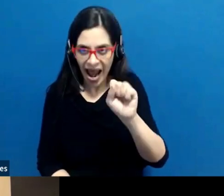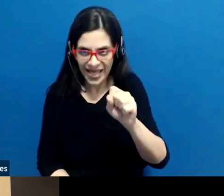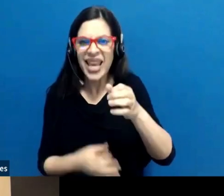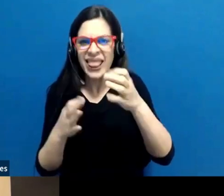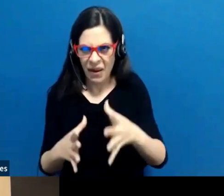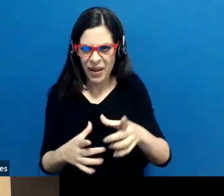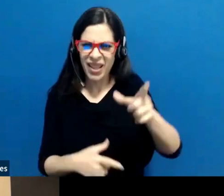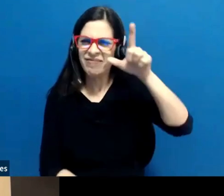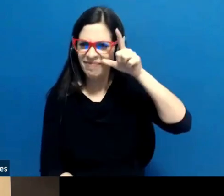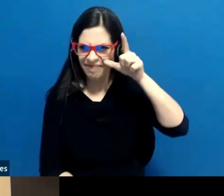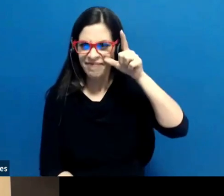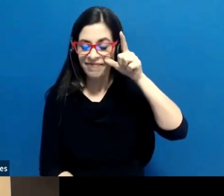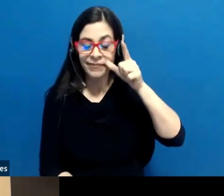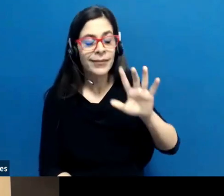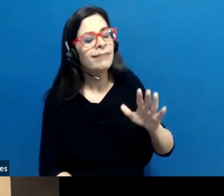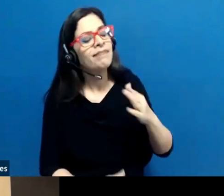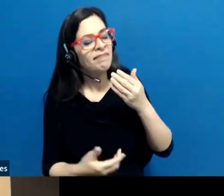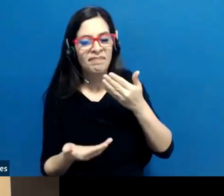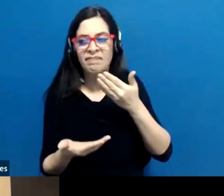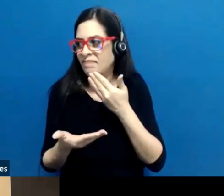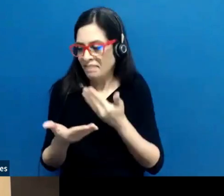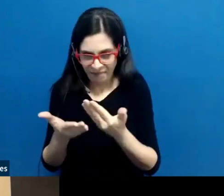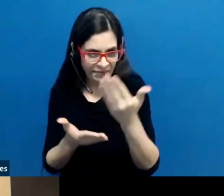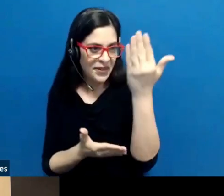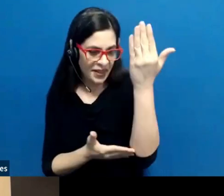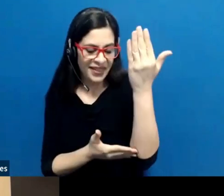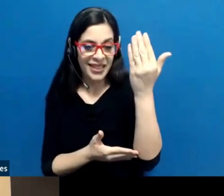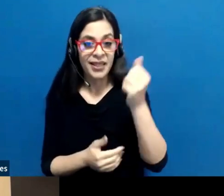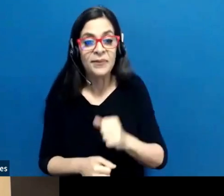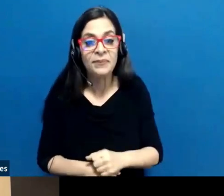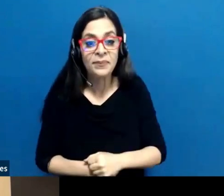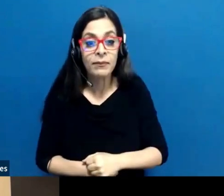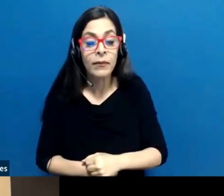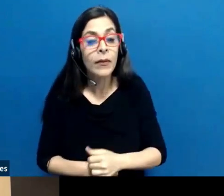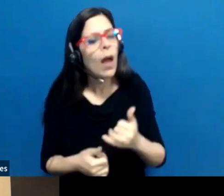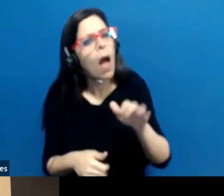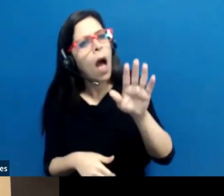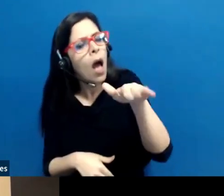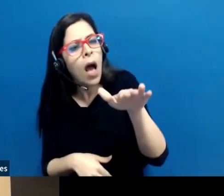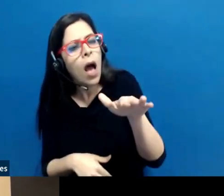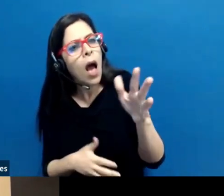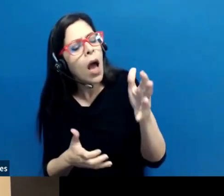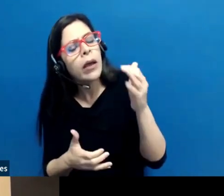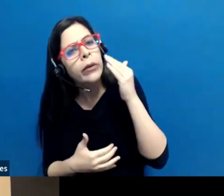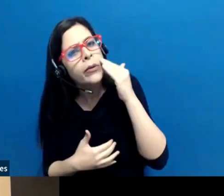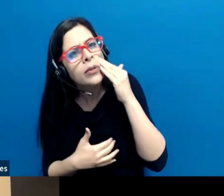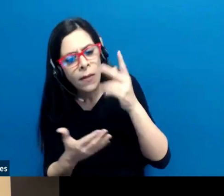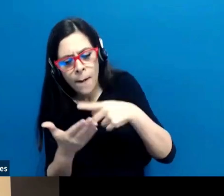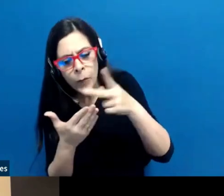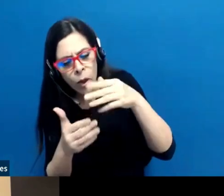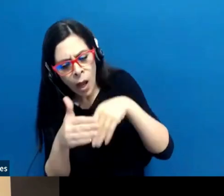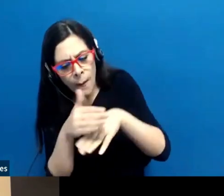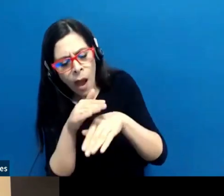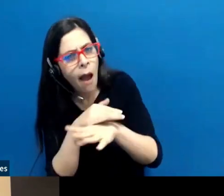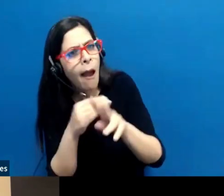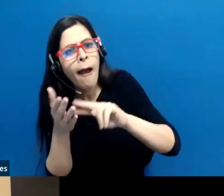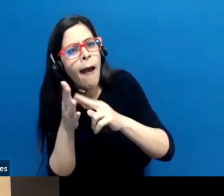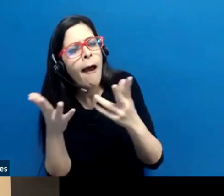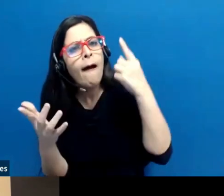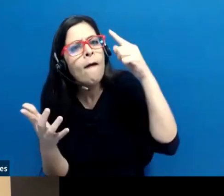Bueno, pues licenciada, de primera mano, me gustaría conocer qué es el programa de accesibilidad.